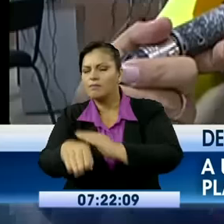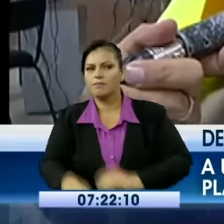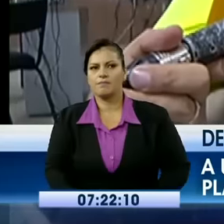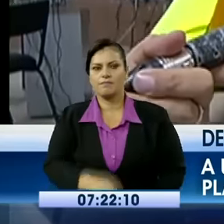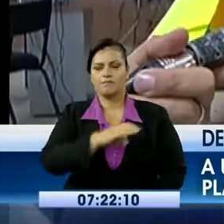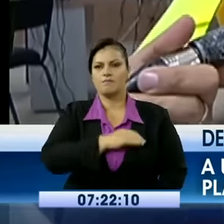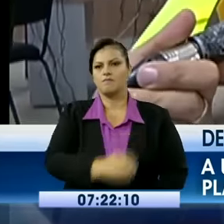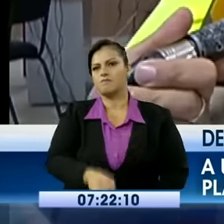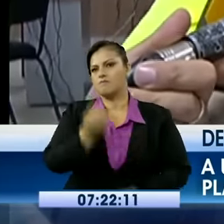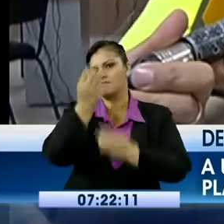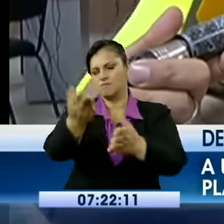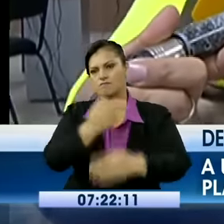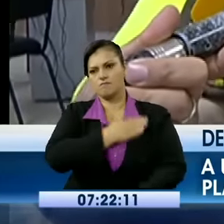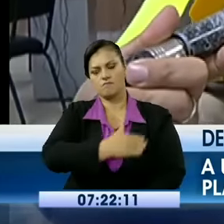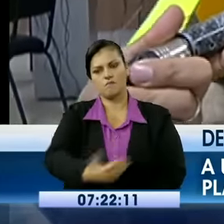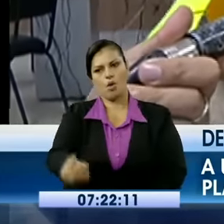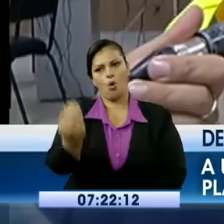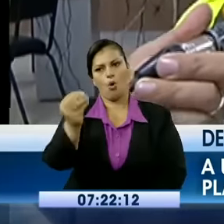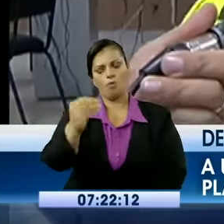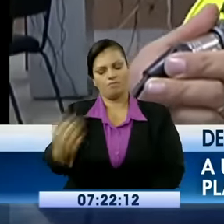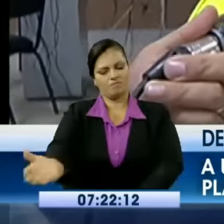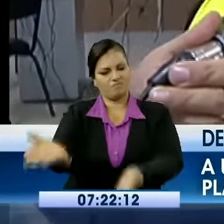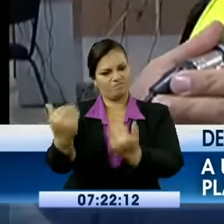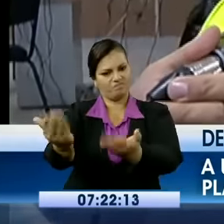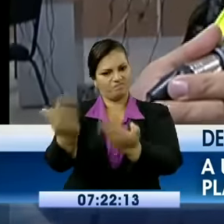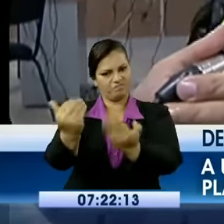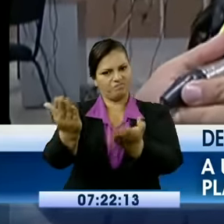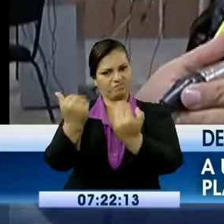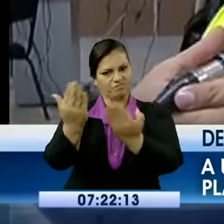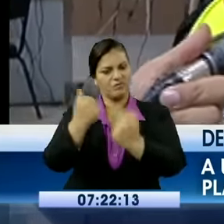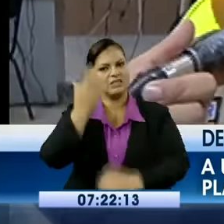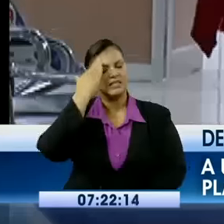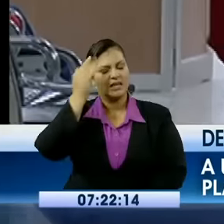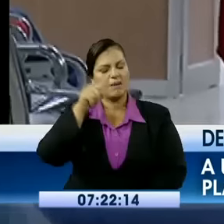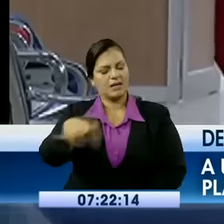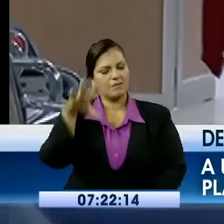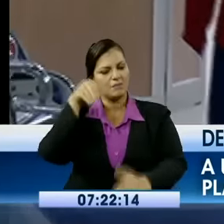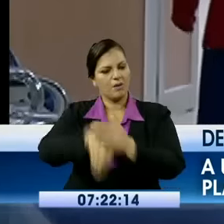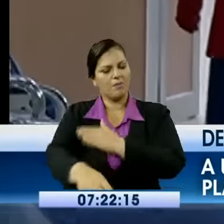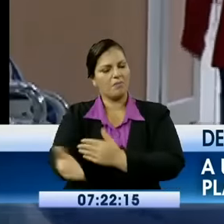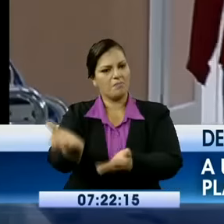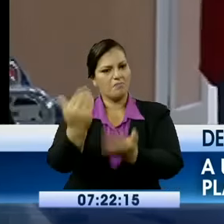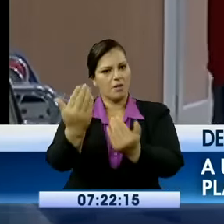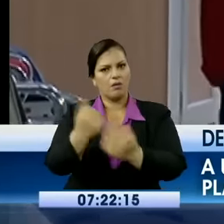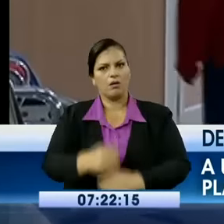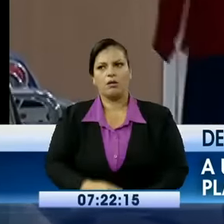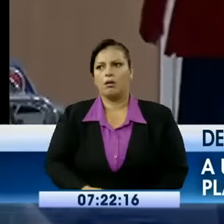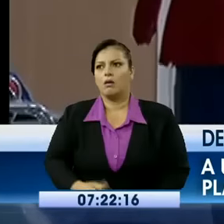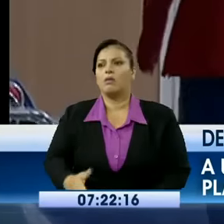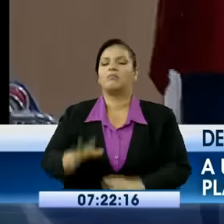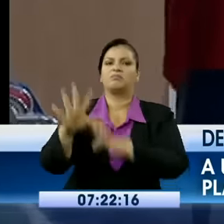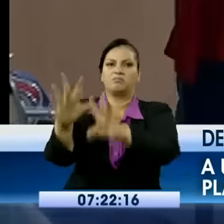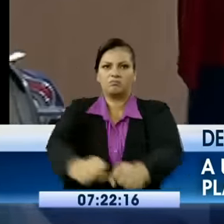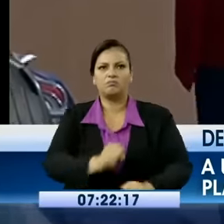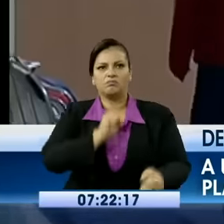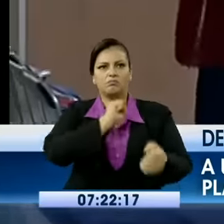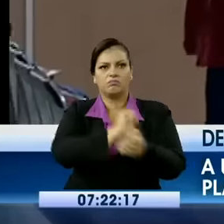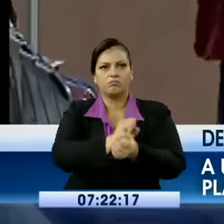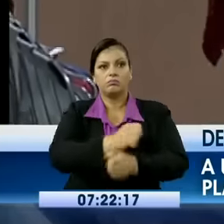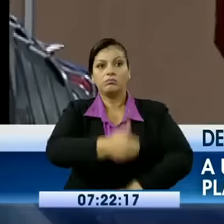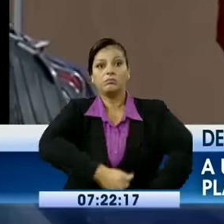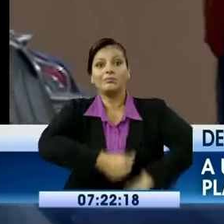que el menor de edad se encontraba. Y se encontraba el arma de fuego y la tabla que se le habían sustraído. El menor fue entregado a la DINAPEN,